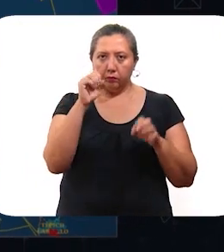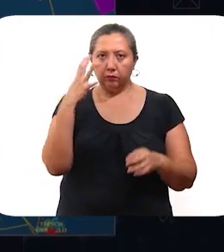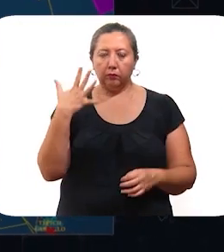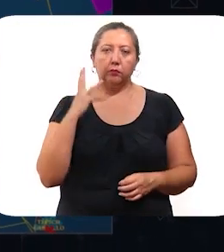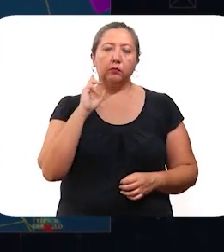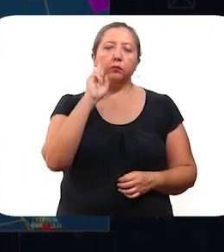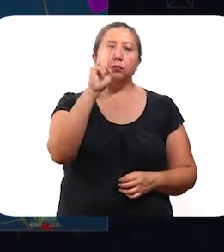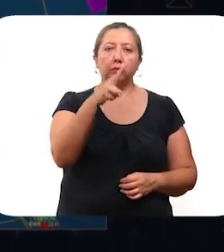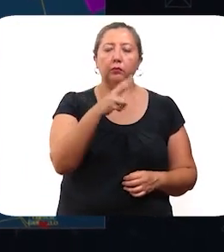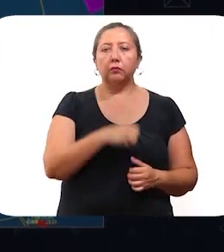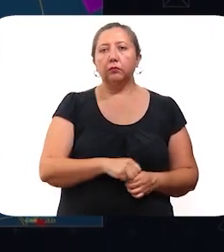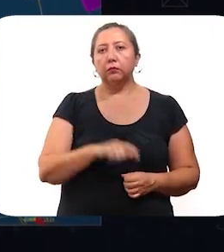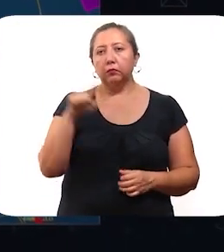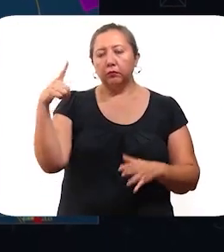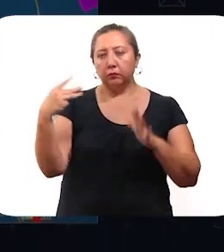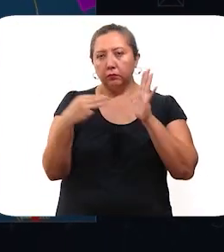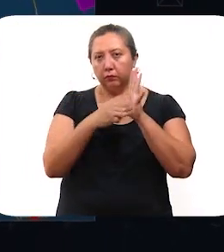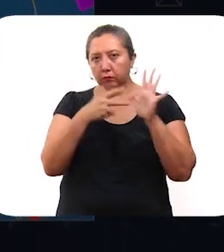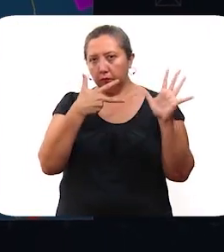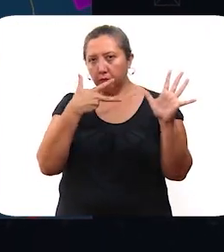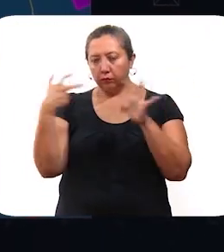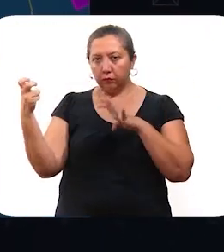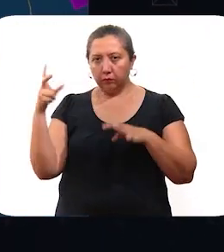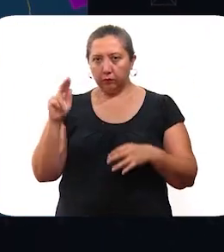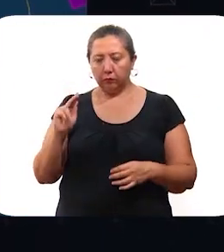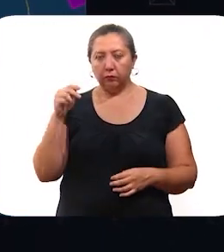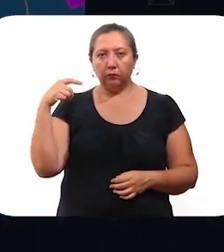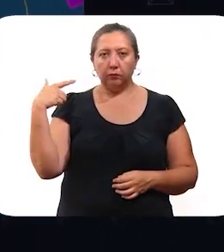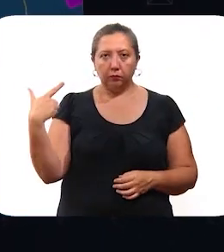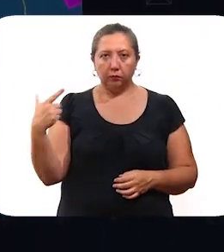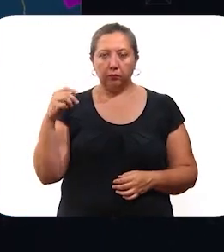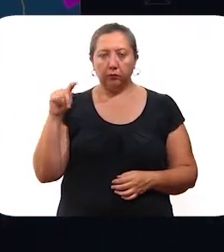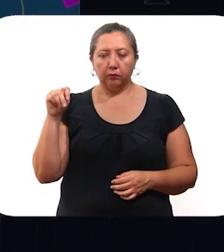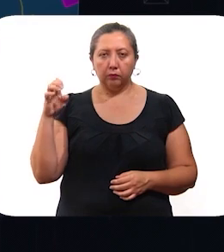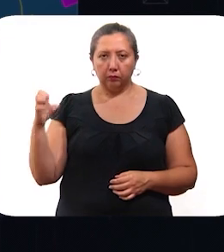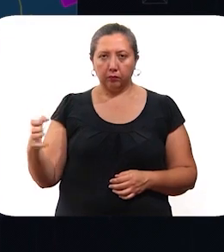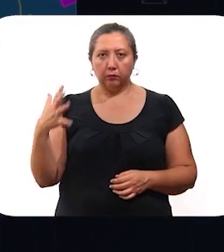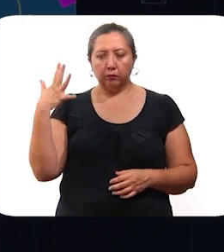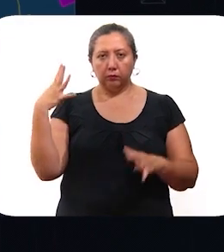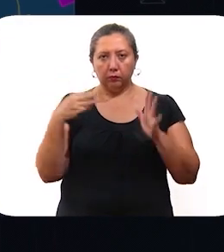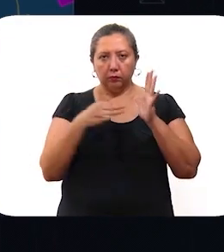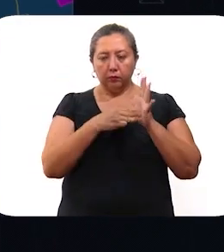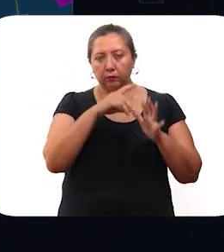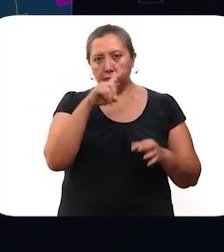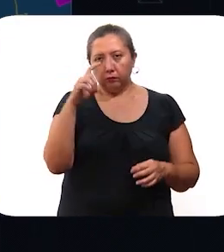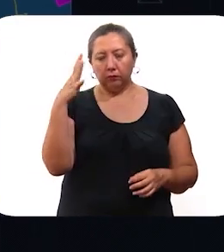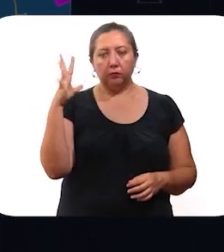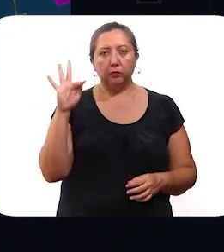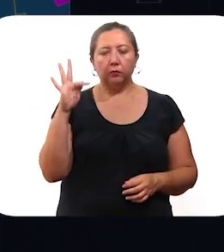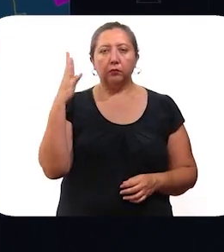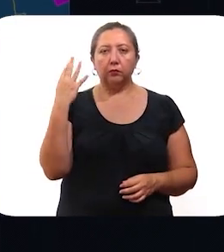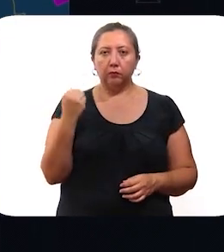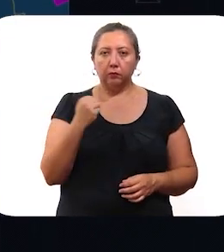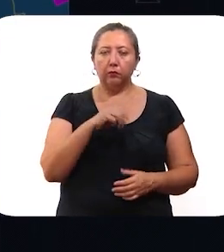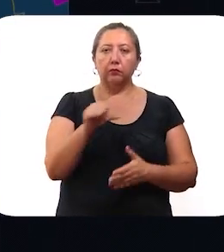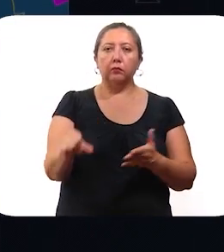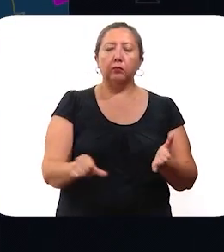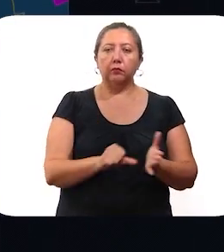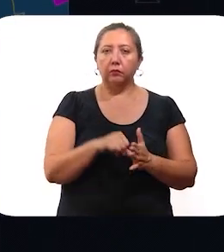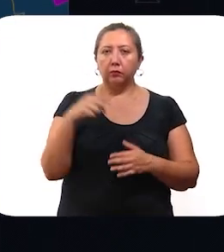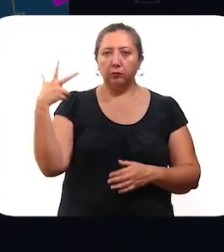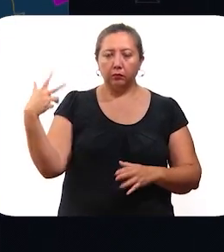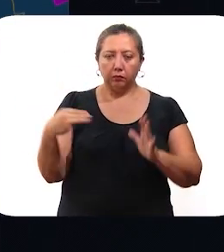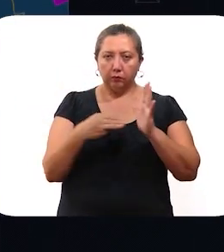en la zona norte, 12,887 en la zona oriente, 5,149 en la zona centro,